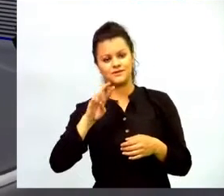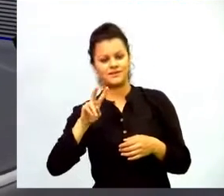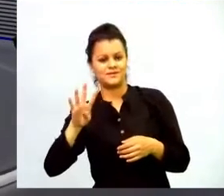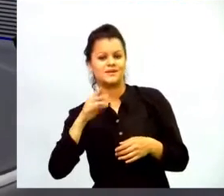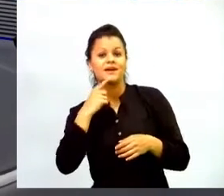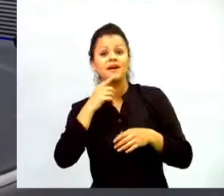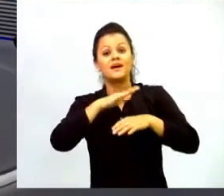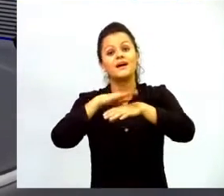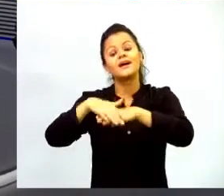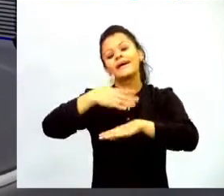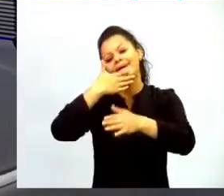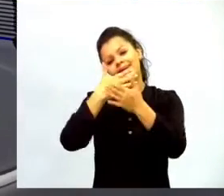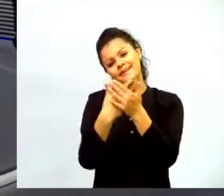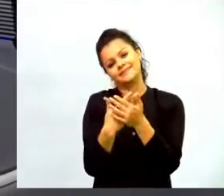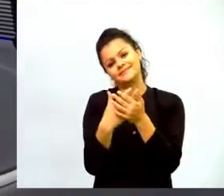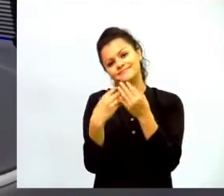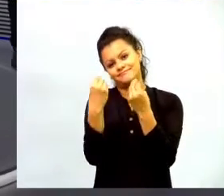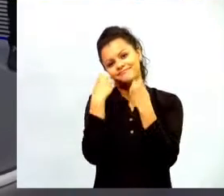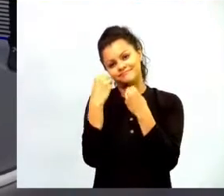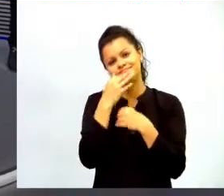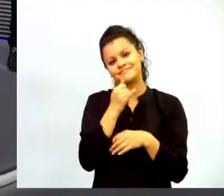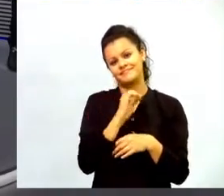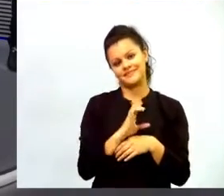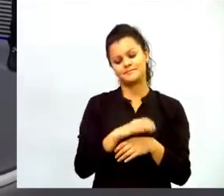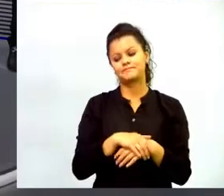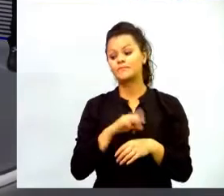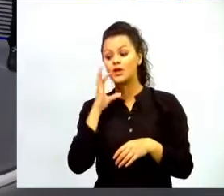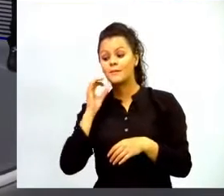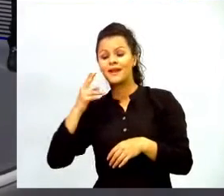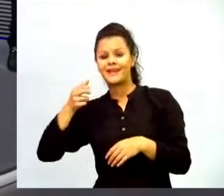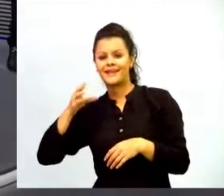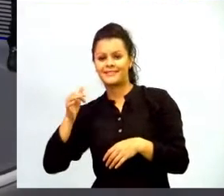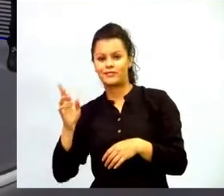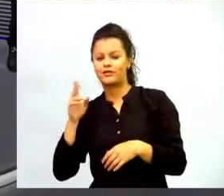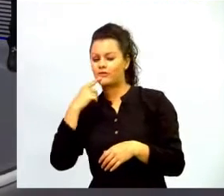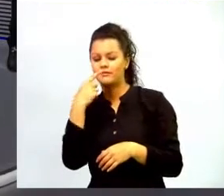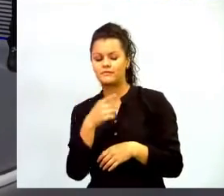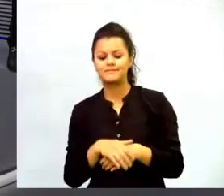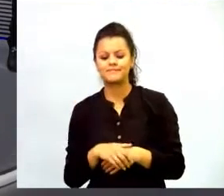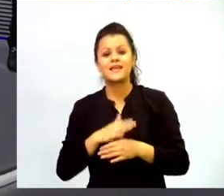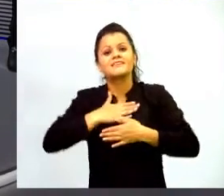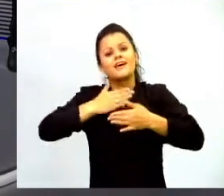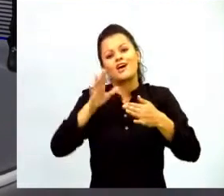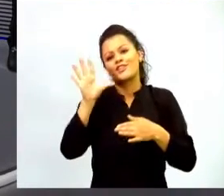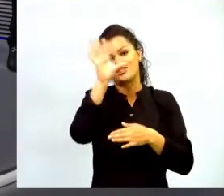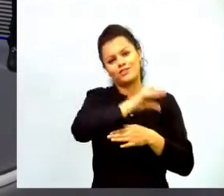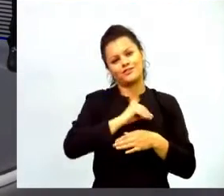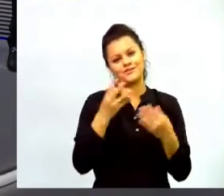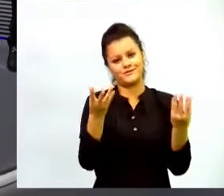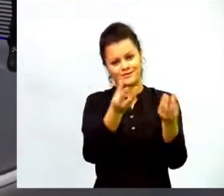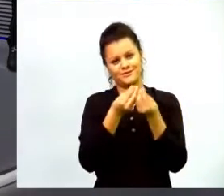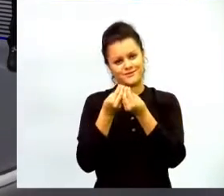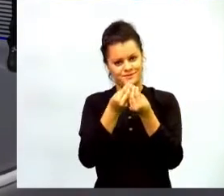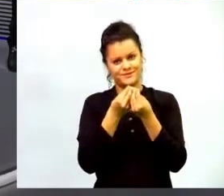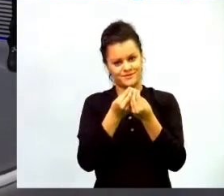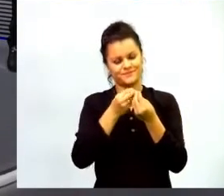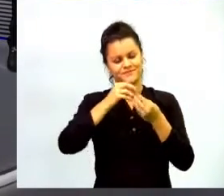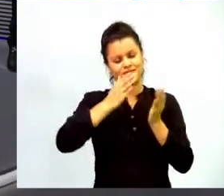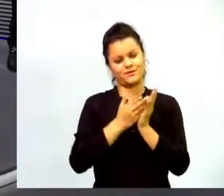han brindado en TIC Héctor Ruález dice saludos a todo el equipo de educa digital desde Ipiales Nariño